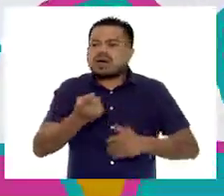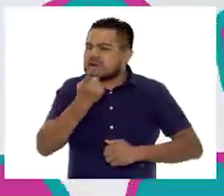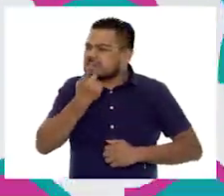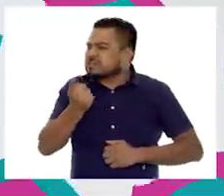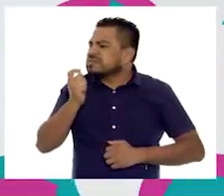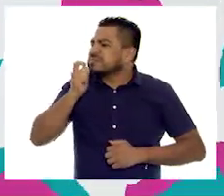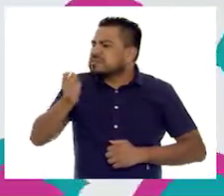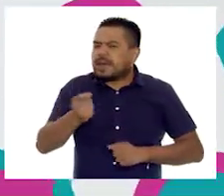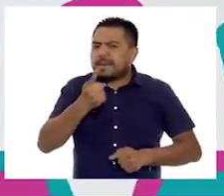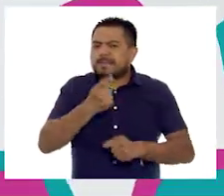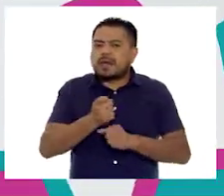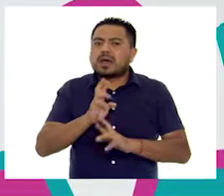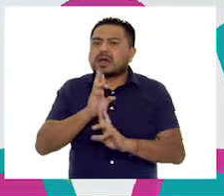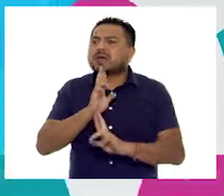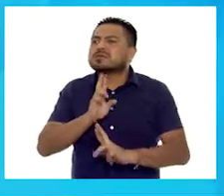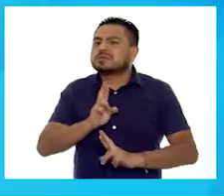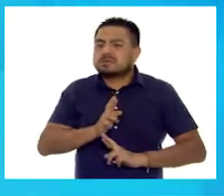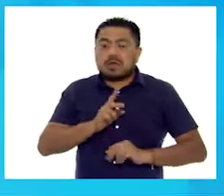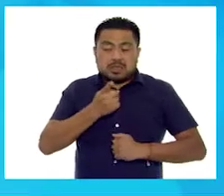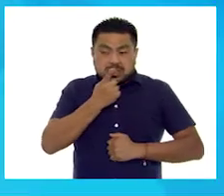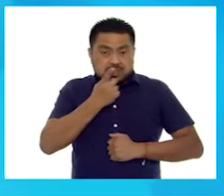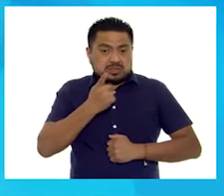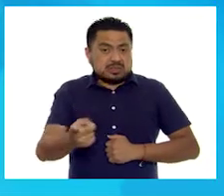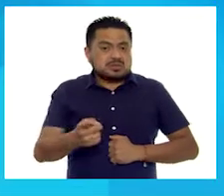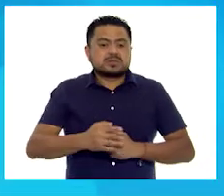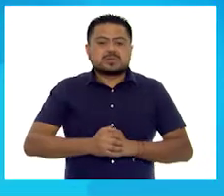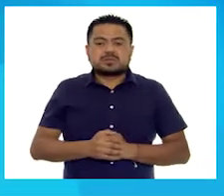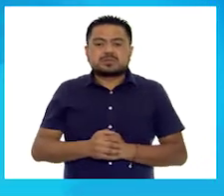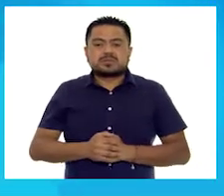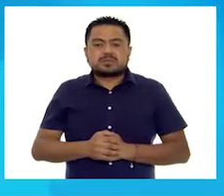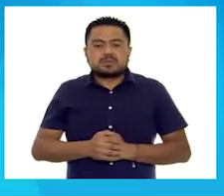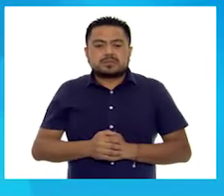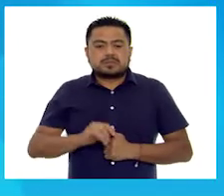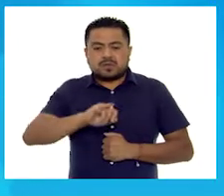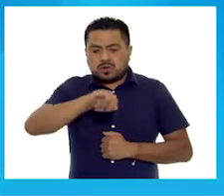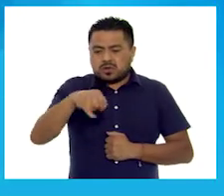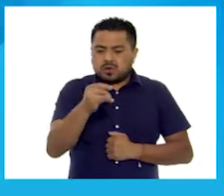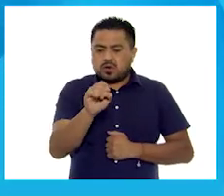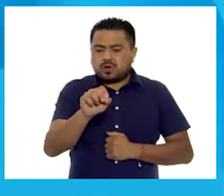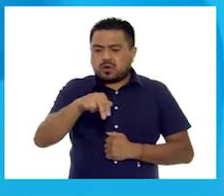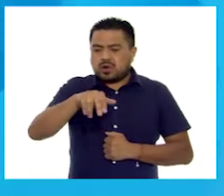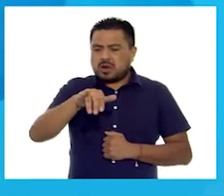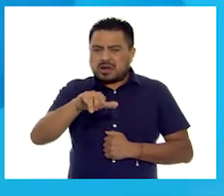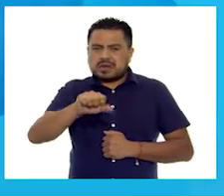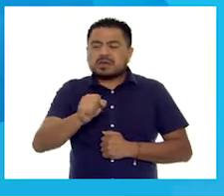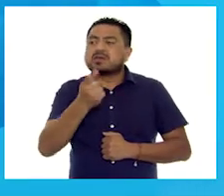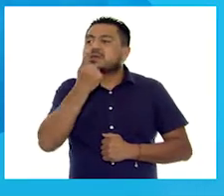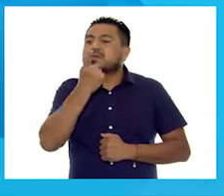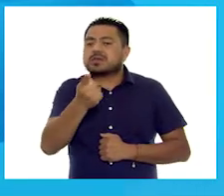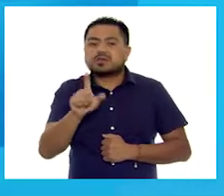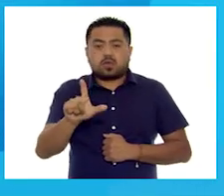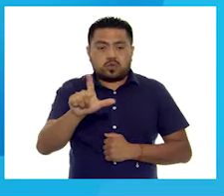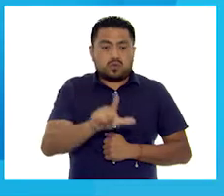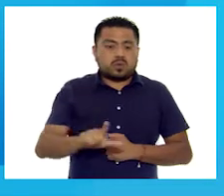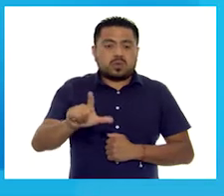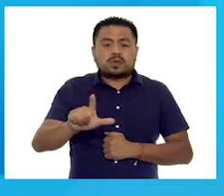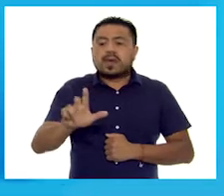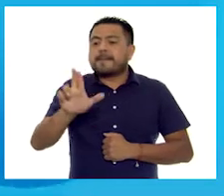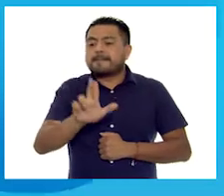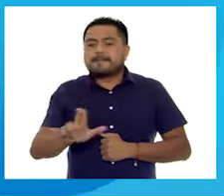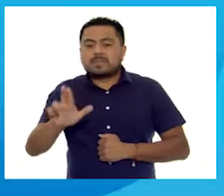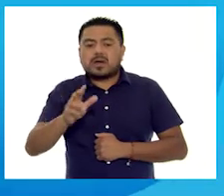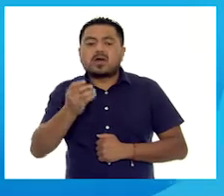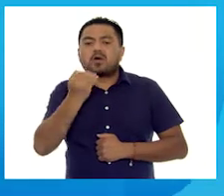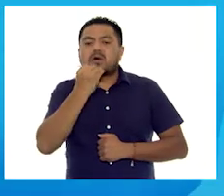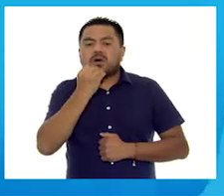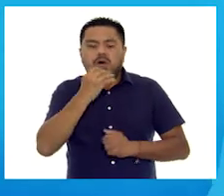dice nuestra primera respuesta? A ver, dice... Jonás nos dice que el lunes y martes